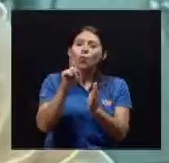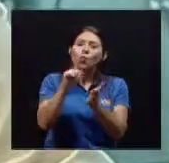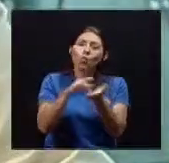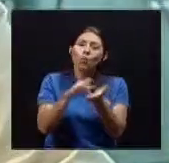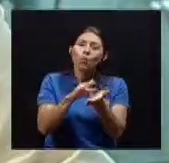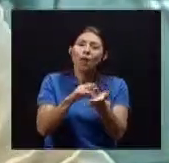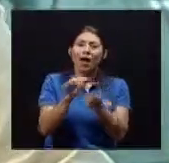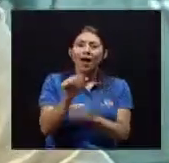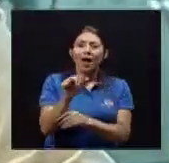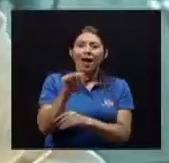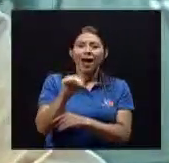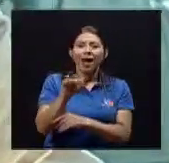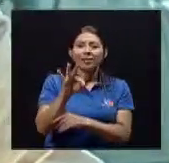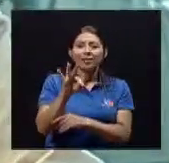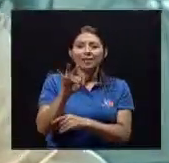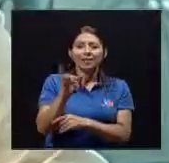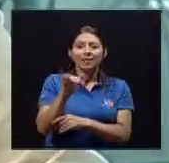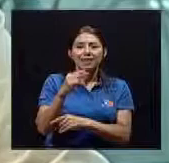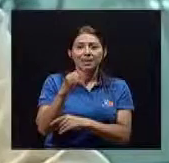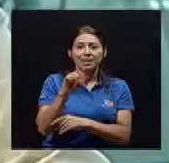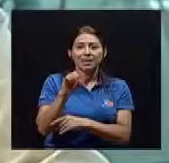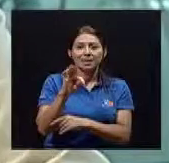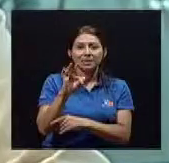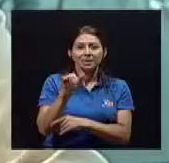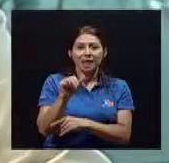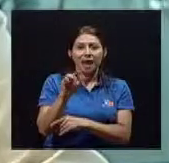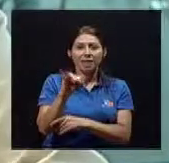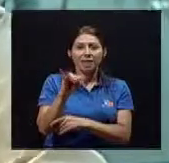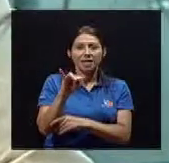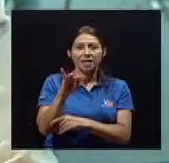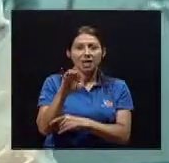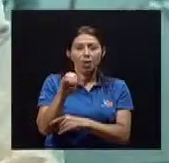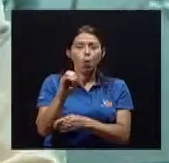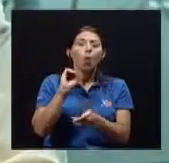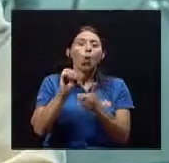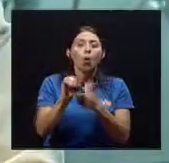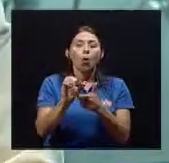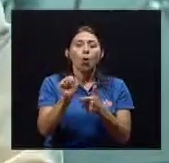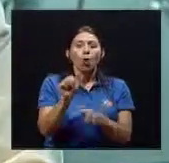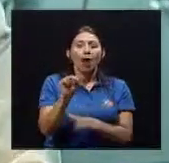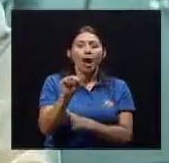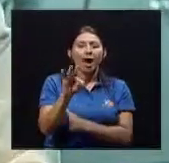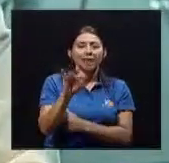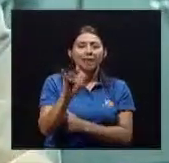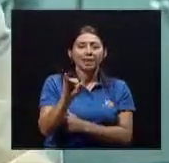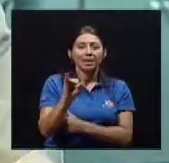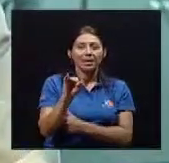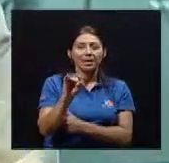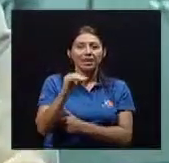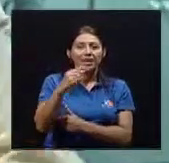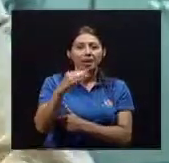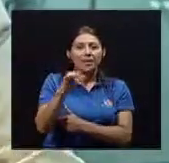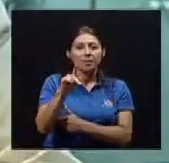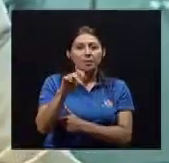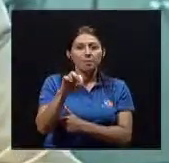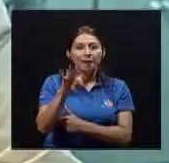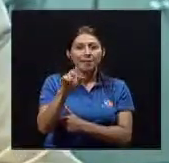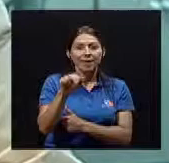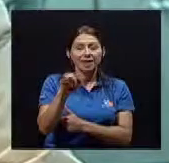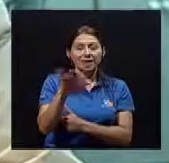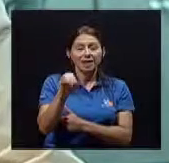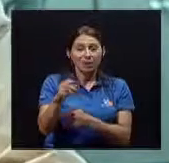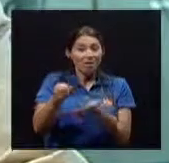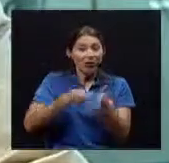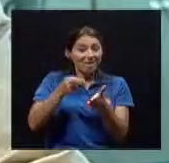O un Antihistamínico A veces Los antihistamínicos Y los Antihipertensivos Provocan Resequedad De las mucosas